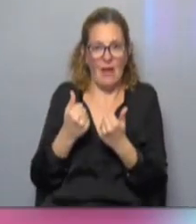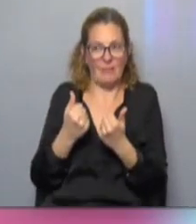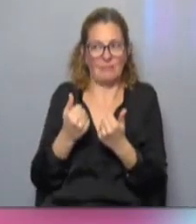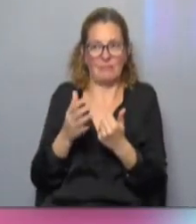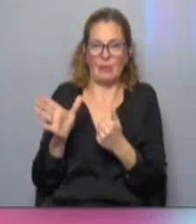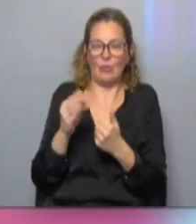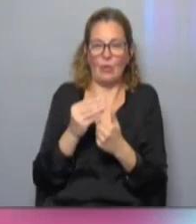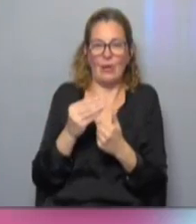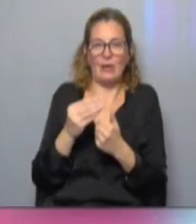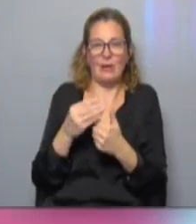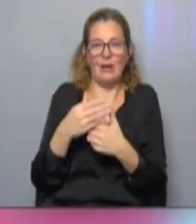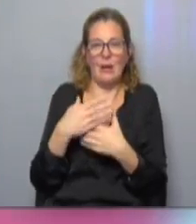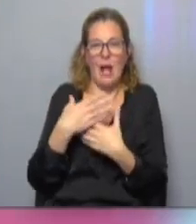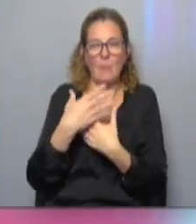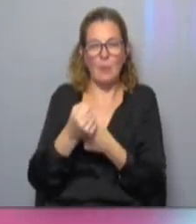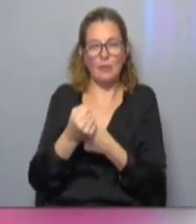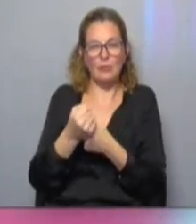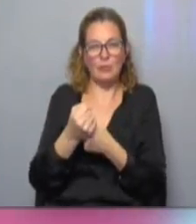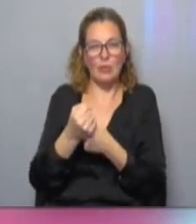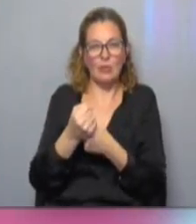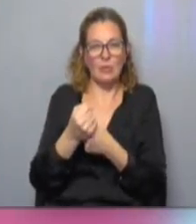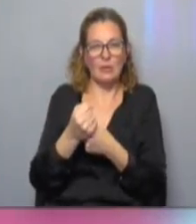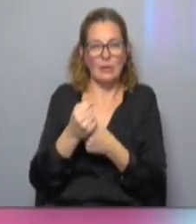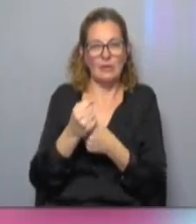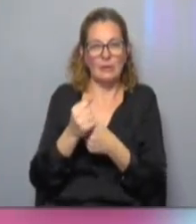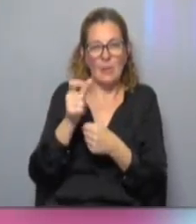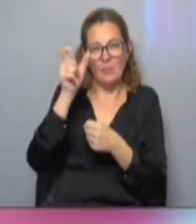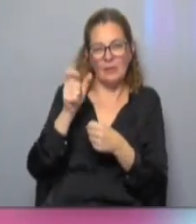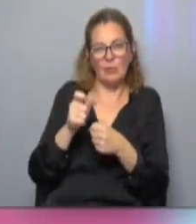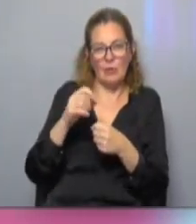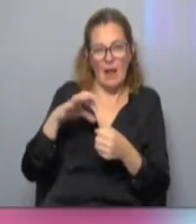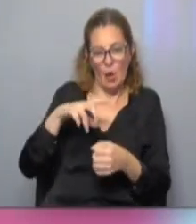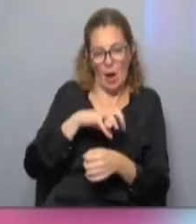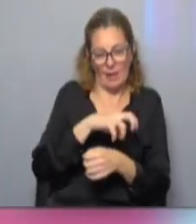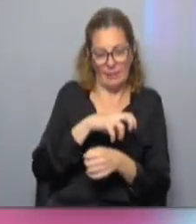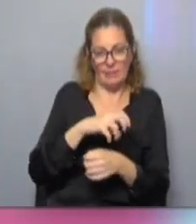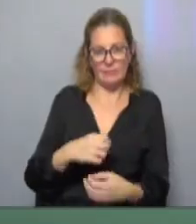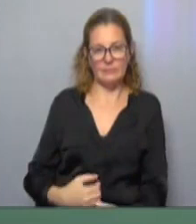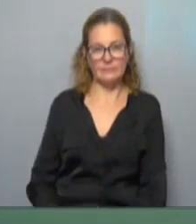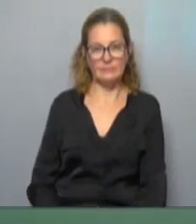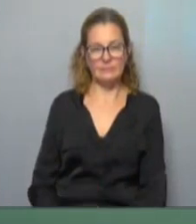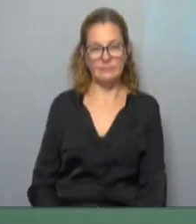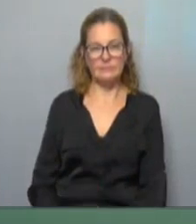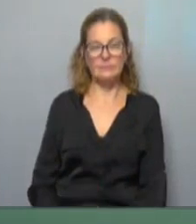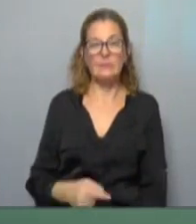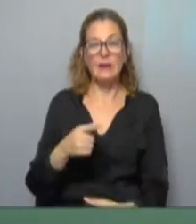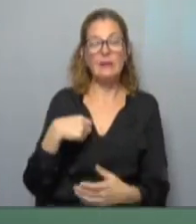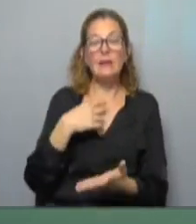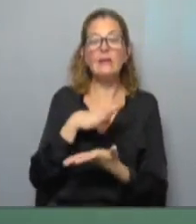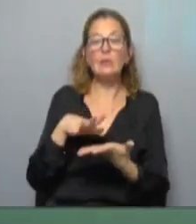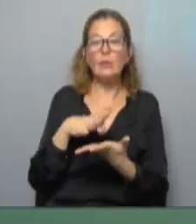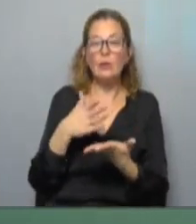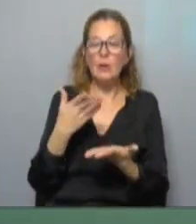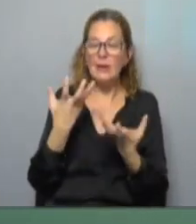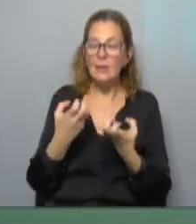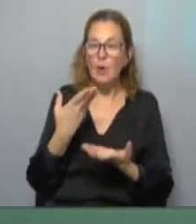que es la cobertura de preservación de la fertilidad en las pacientes oncológicas a propósito de estas situaciones queremos